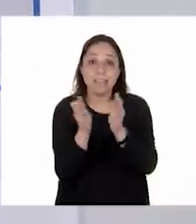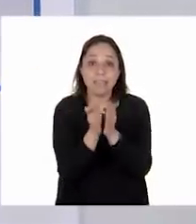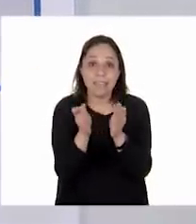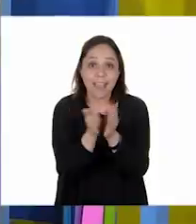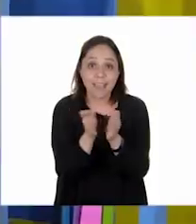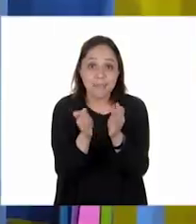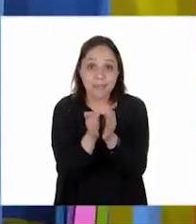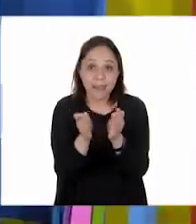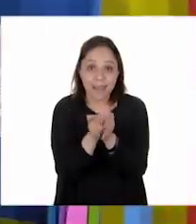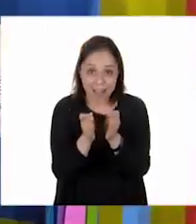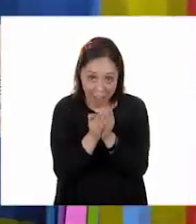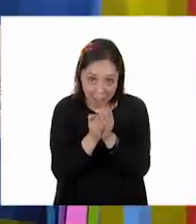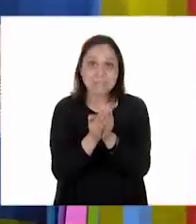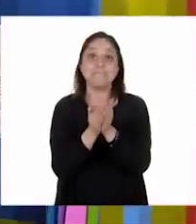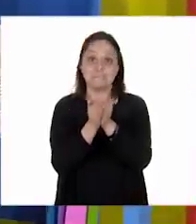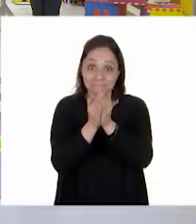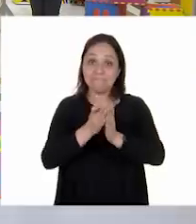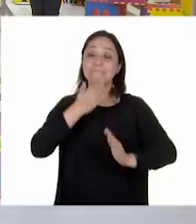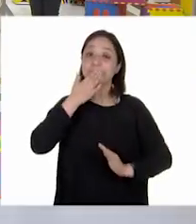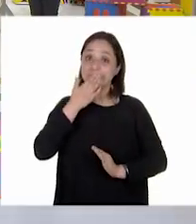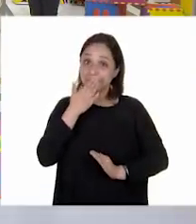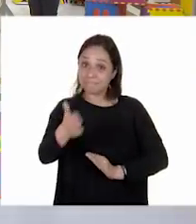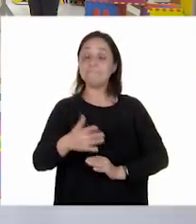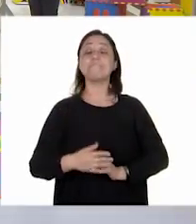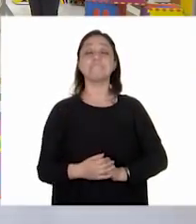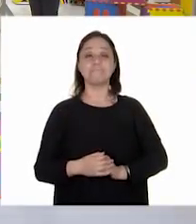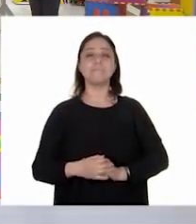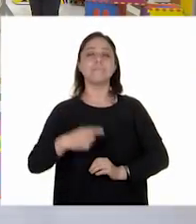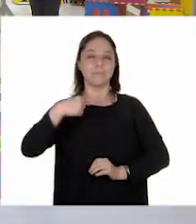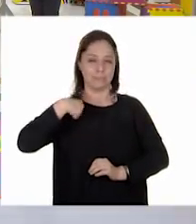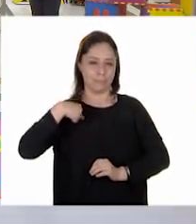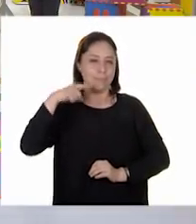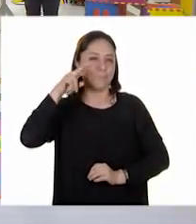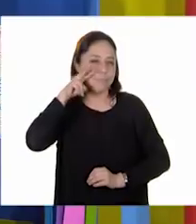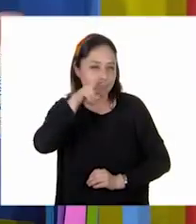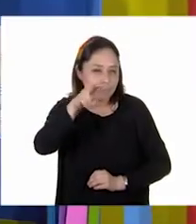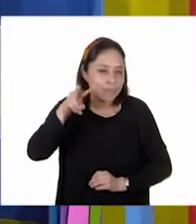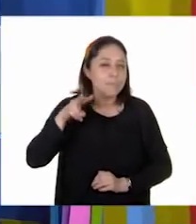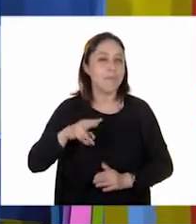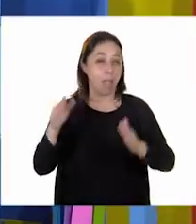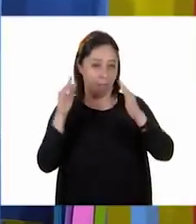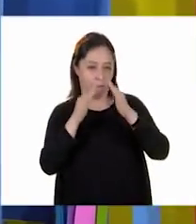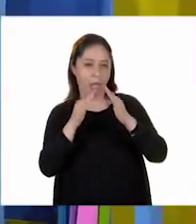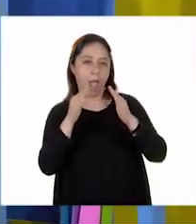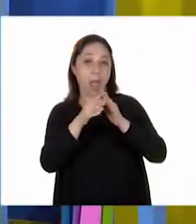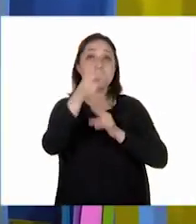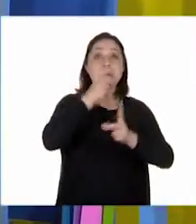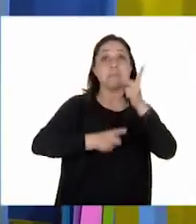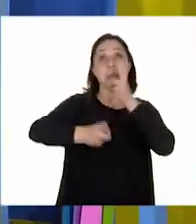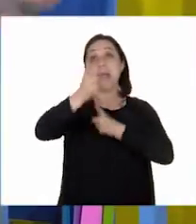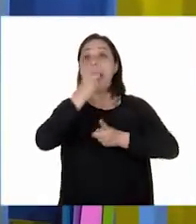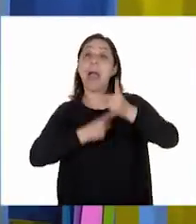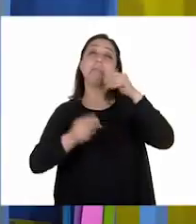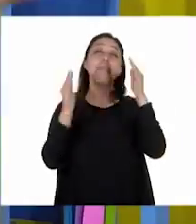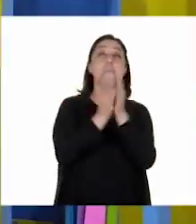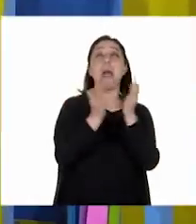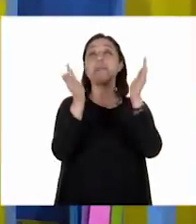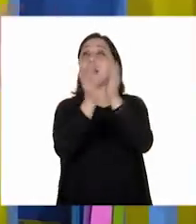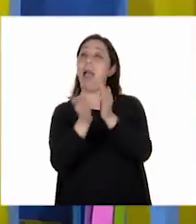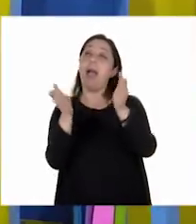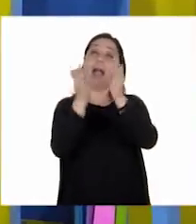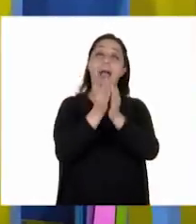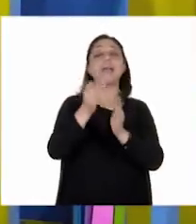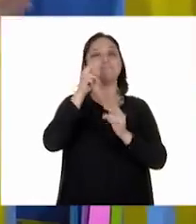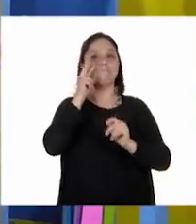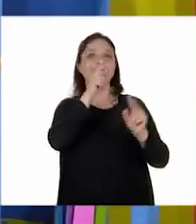Muy bien, muy bien. Y sabes qué, en casa yo escuché que las niñas y los niños decían rápidamente, tamales, tamales, tamales.